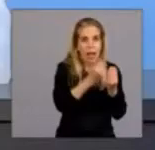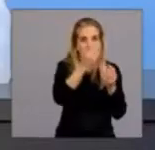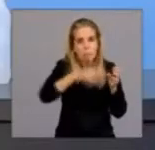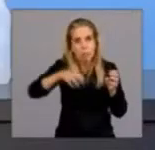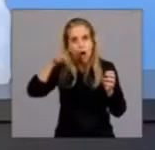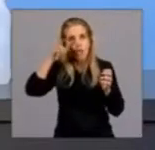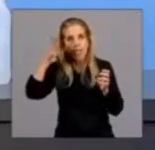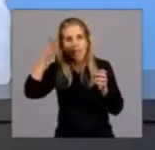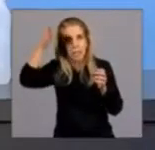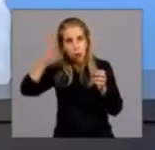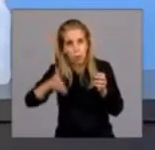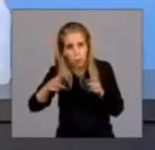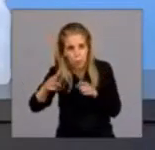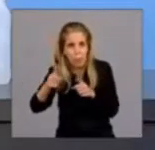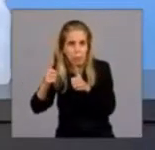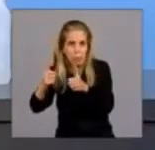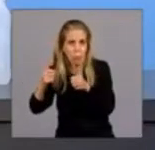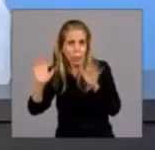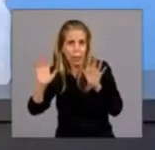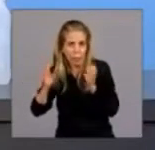país ha logrado este resultado.